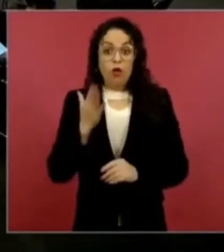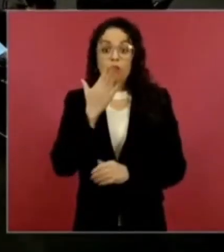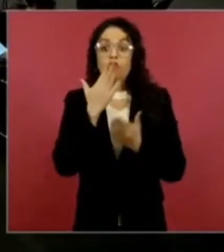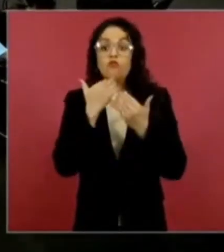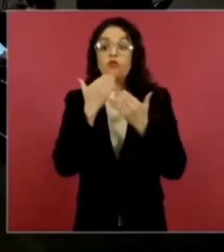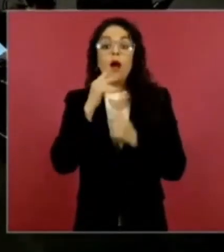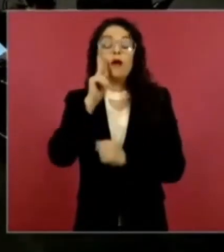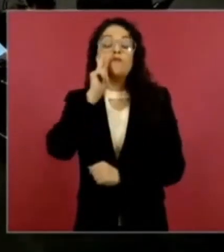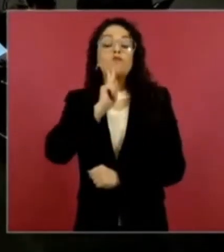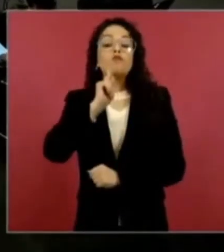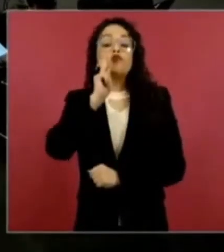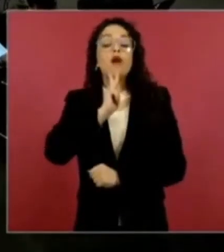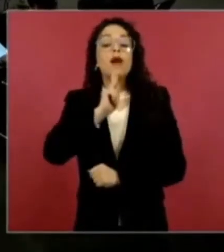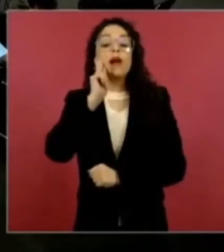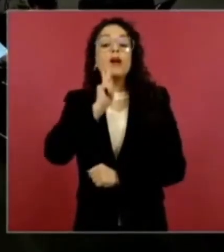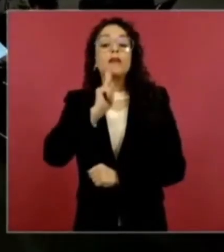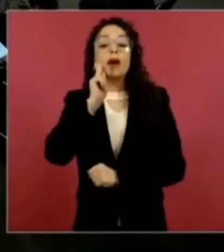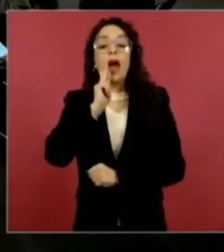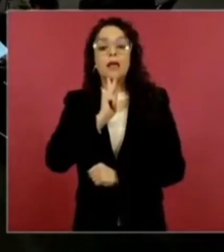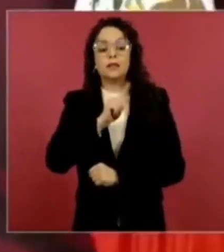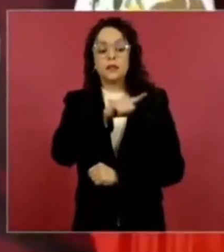no se le encontró una balanza.